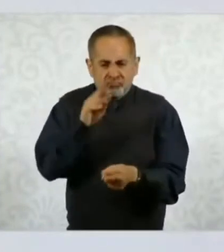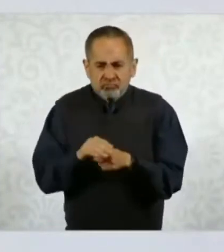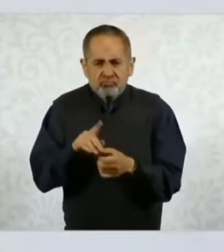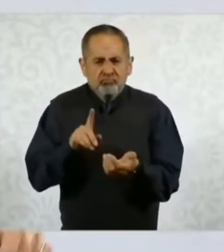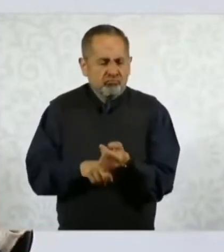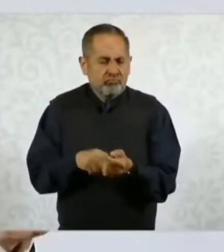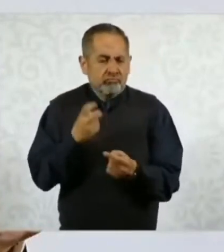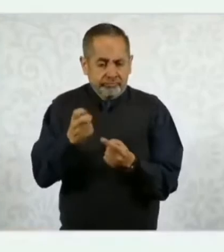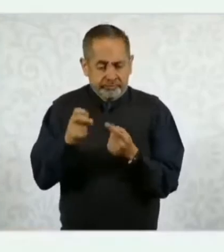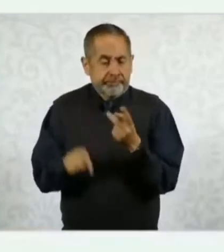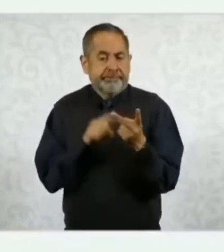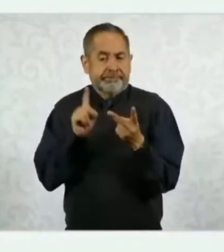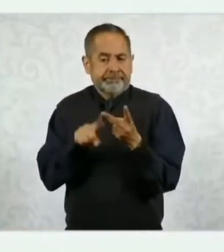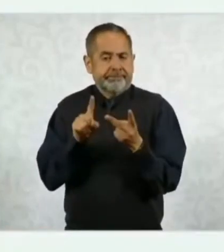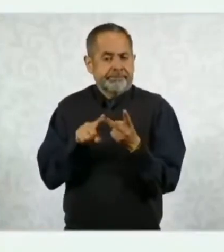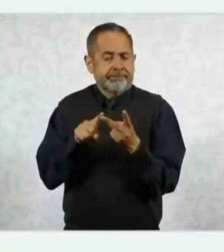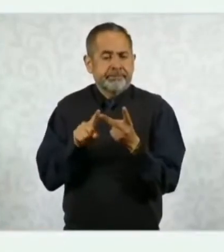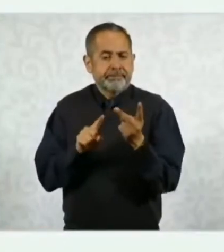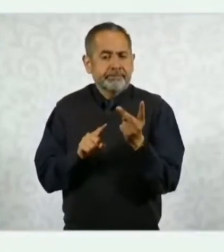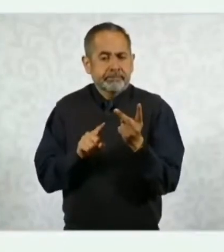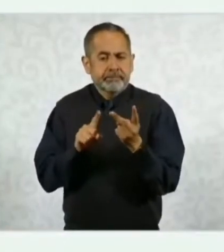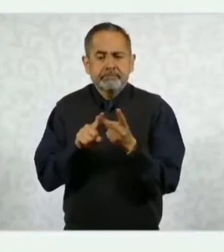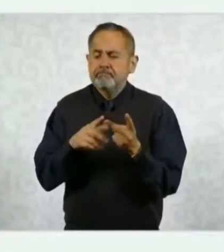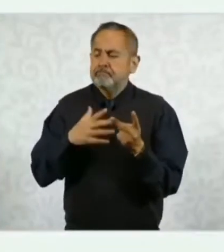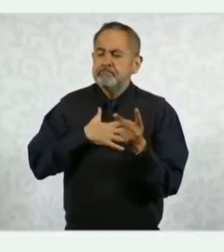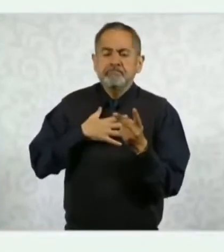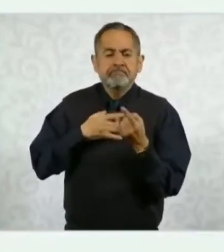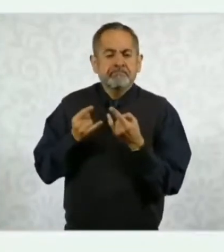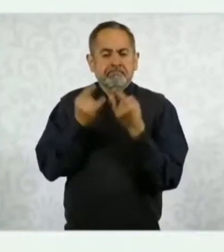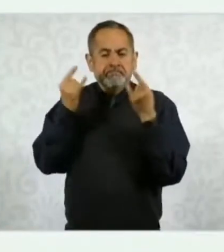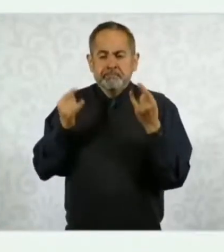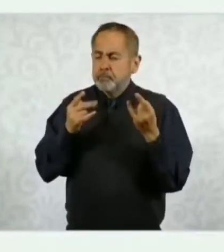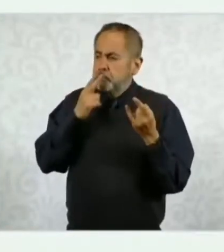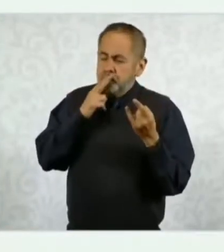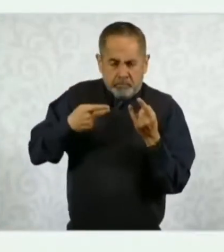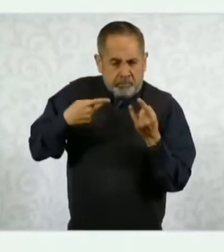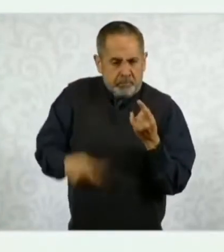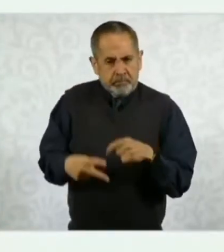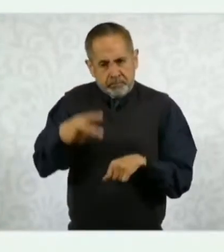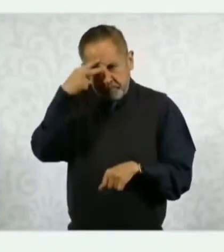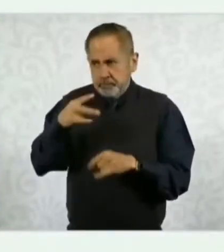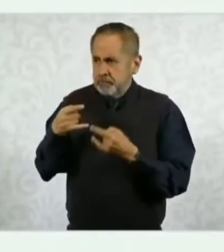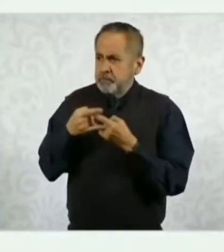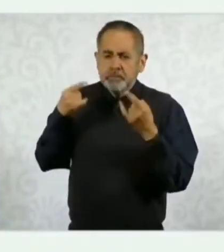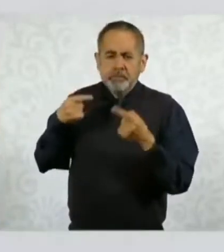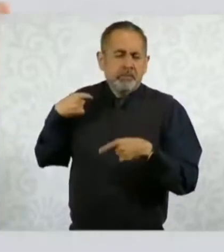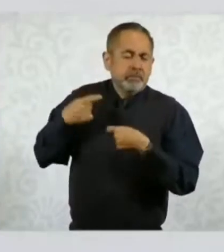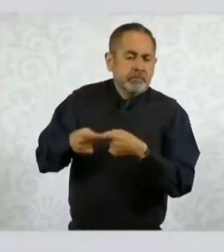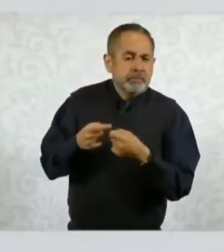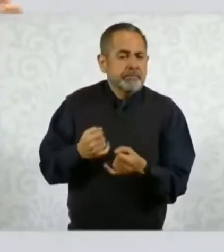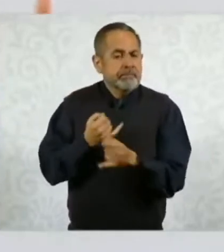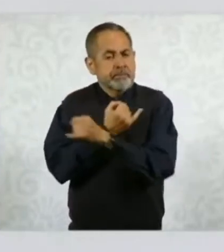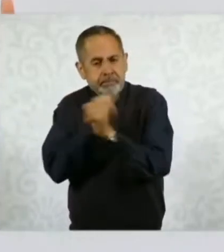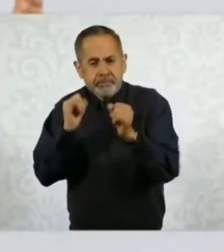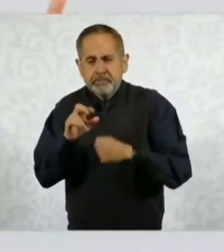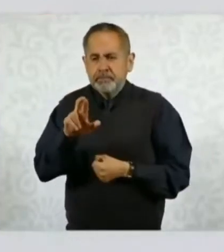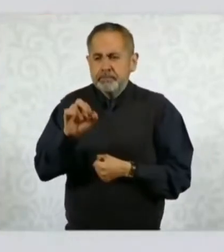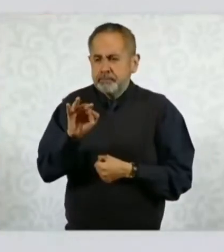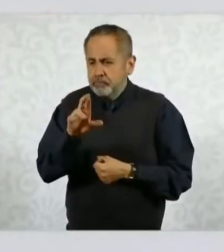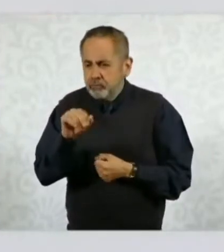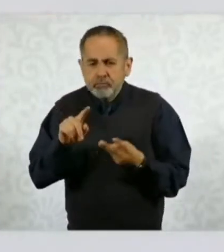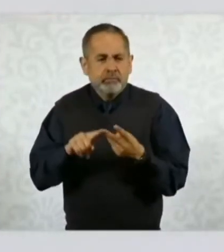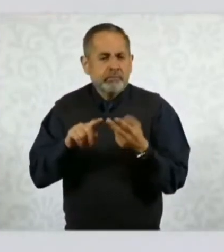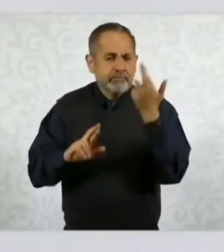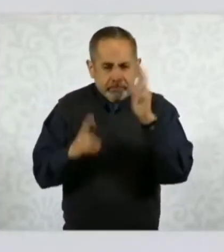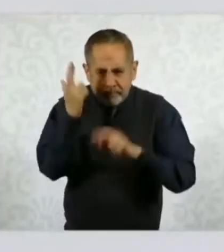Y la otra es nuestra historia patria, desde la independencia, la reforma, la revolución